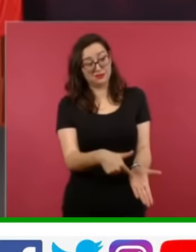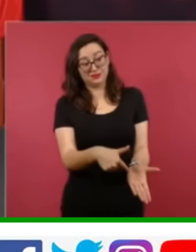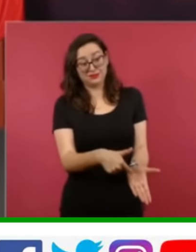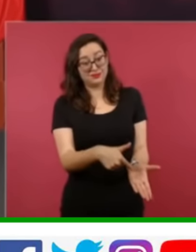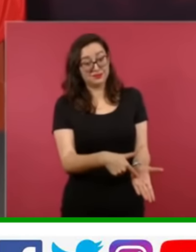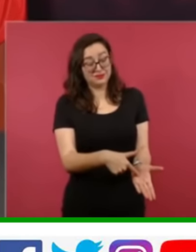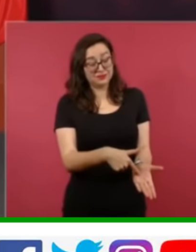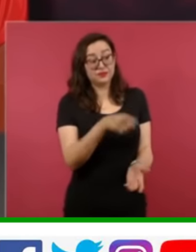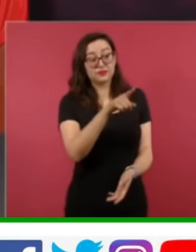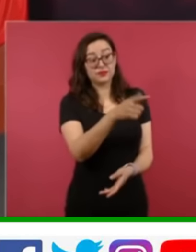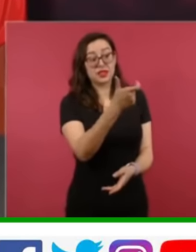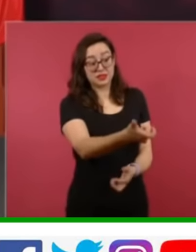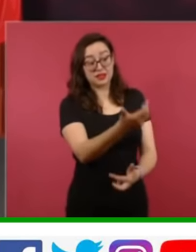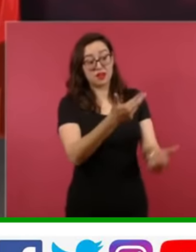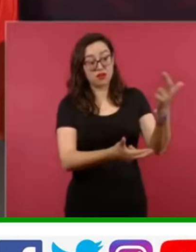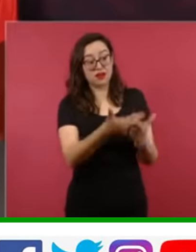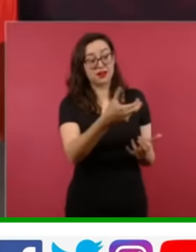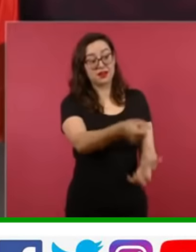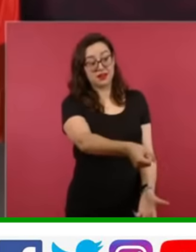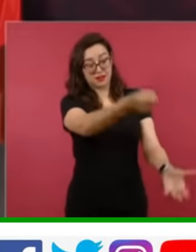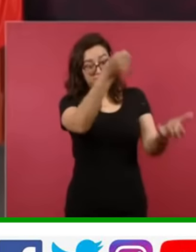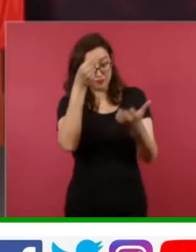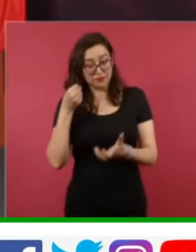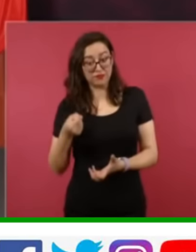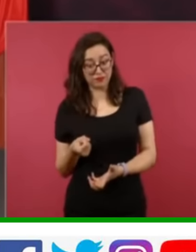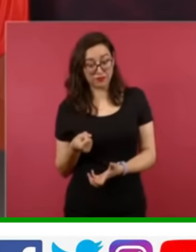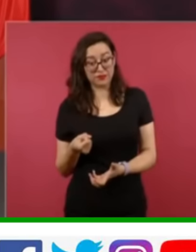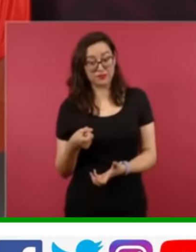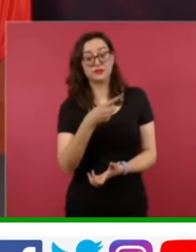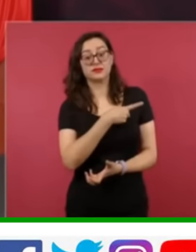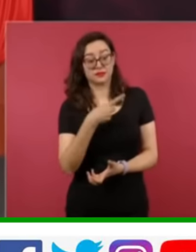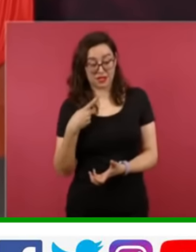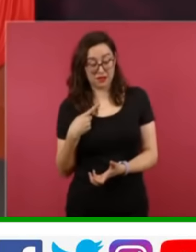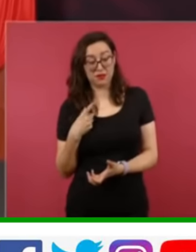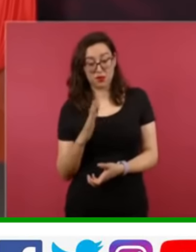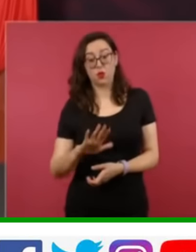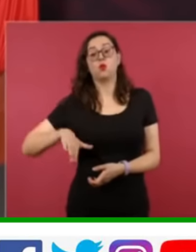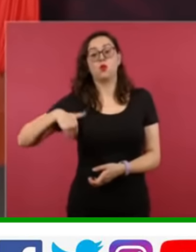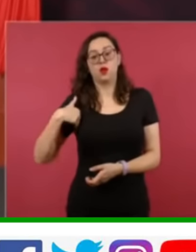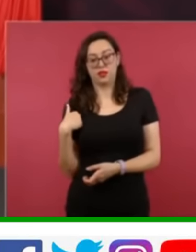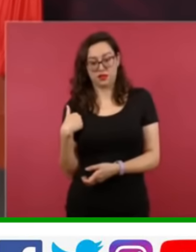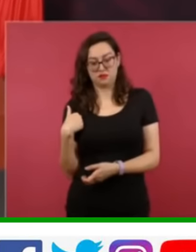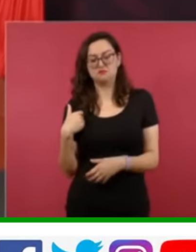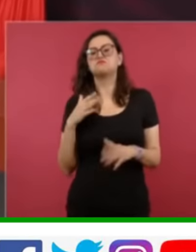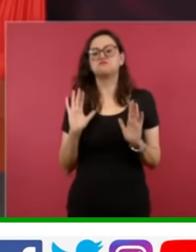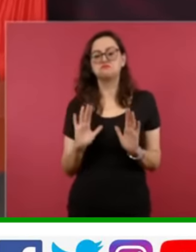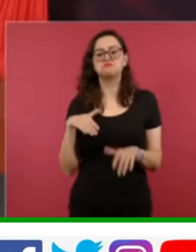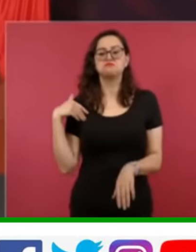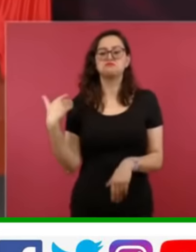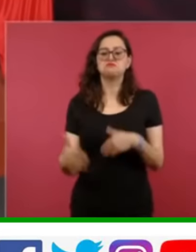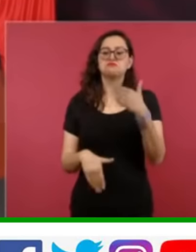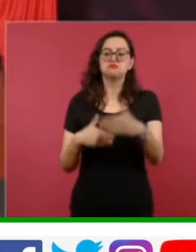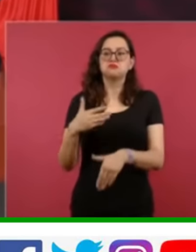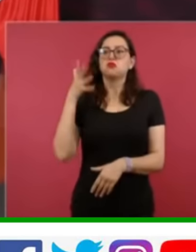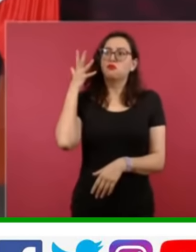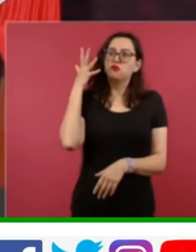dinero no reclamado al Seguro Social, para que el seguro sea el custodio y el que garantice que si el